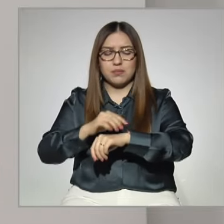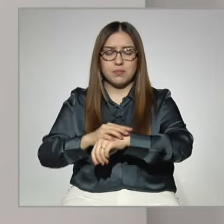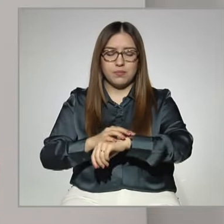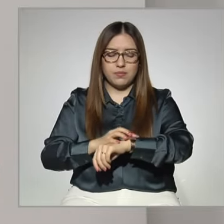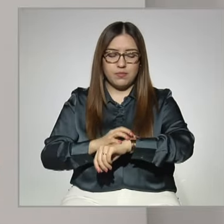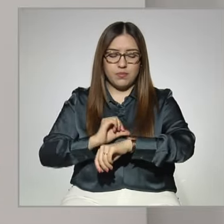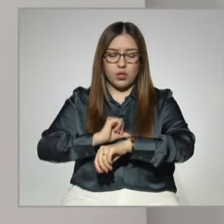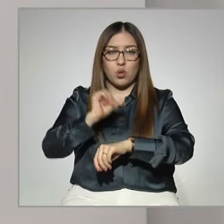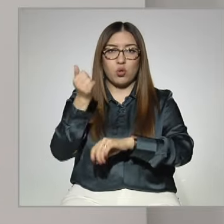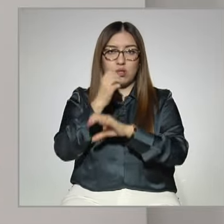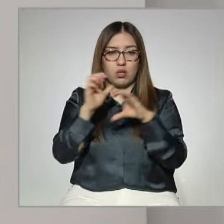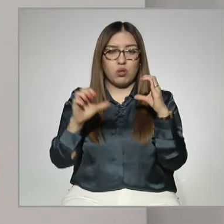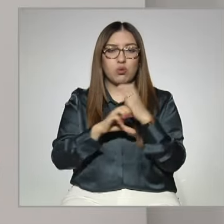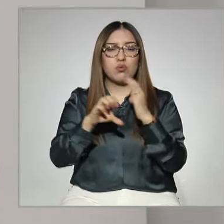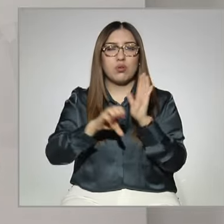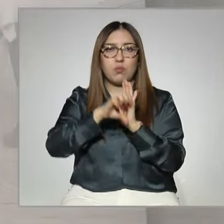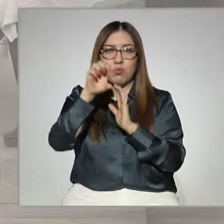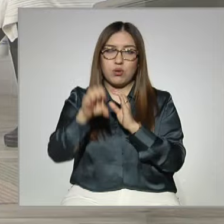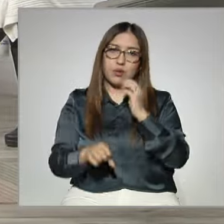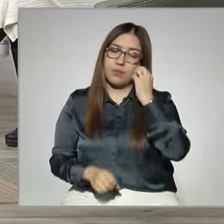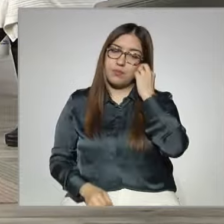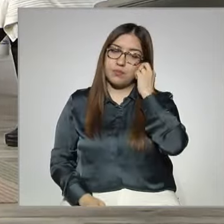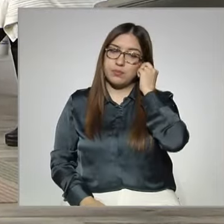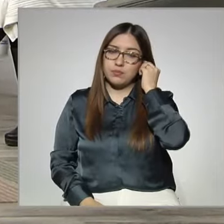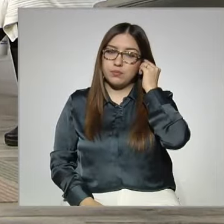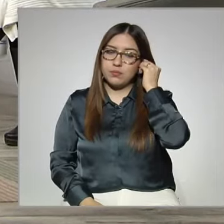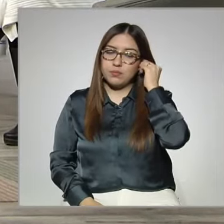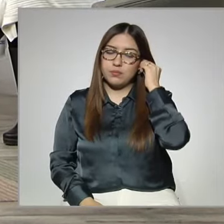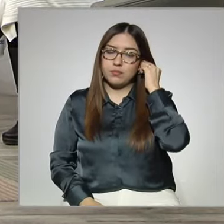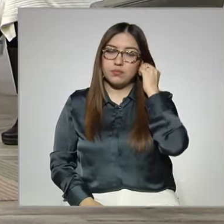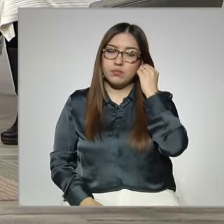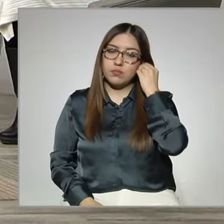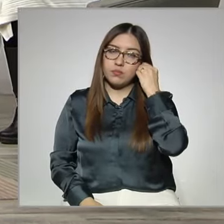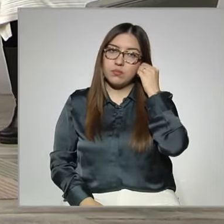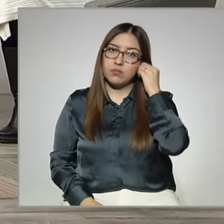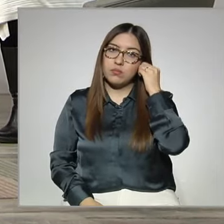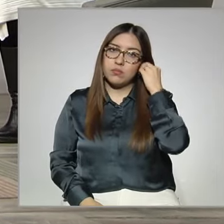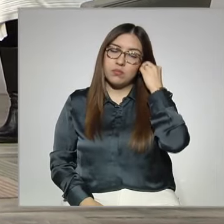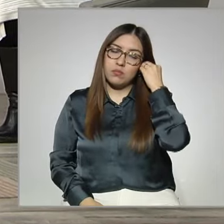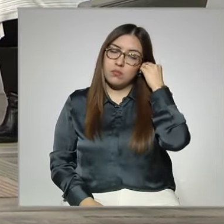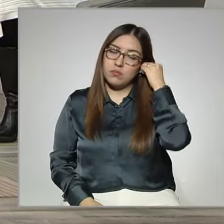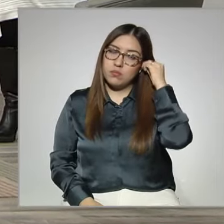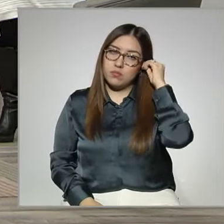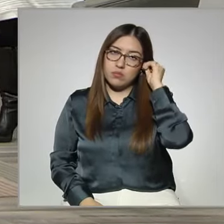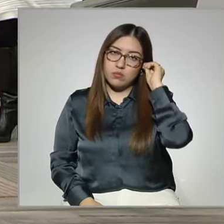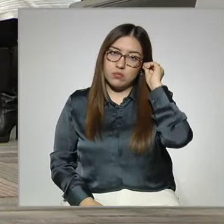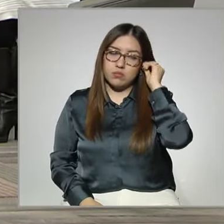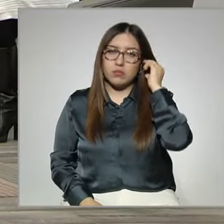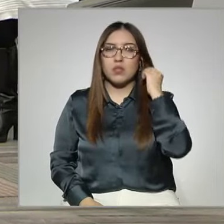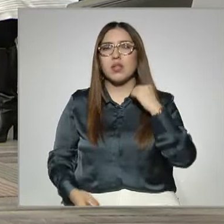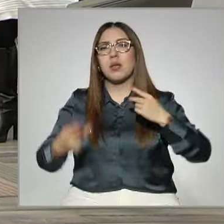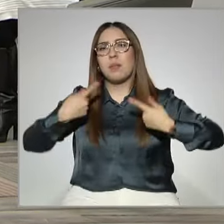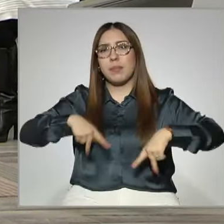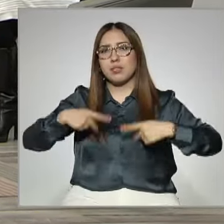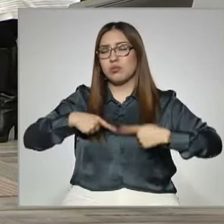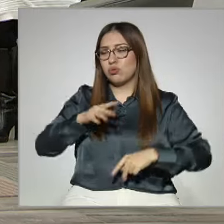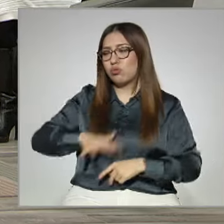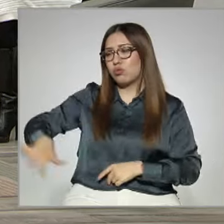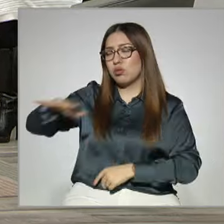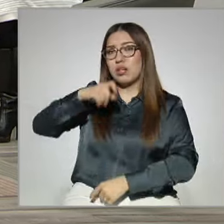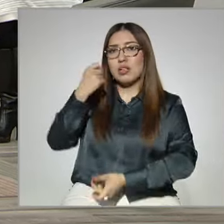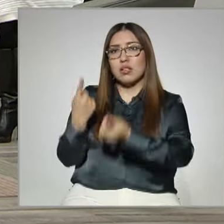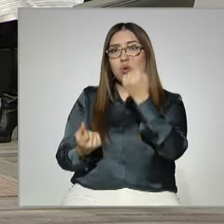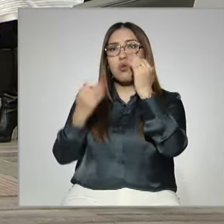nos hemos encontrado es que hay personas con, digamos, estilos de aprendizaje o capacidades de aprendizaje diferentes